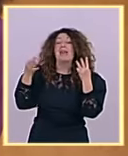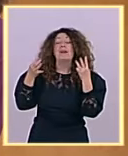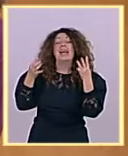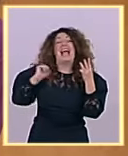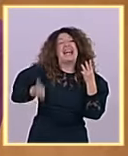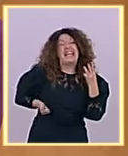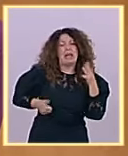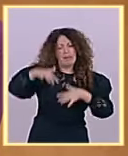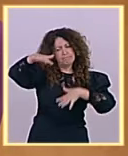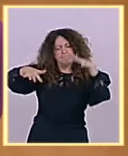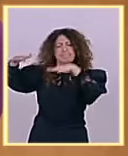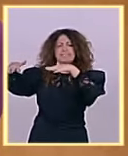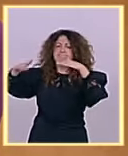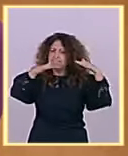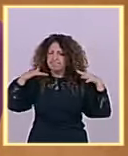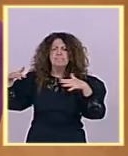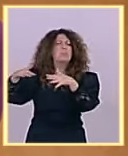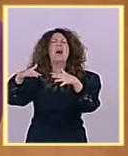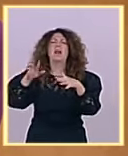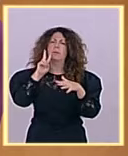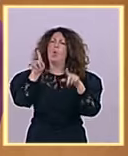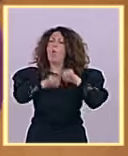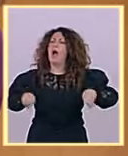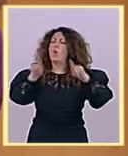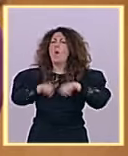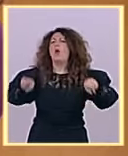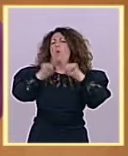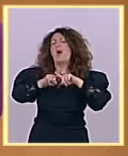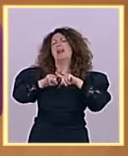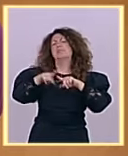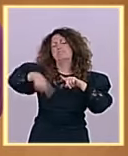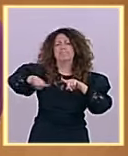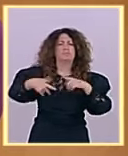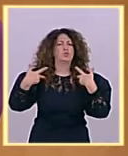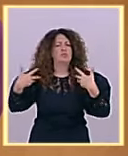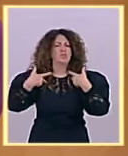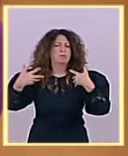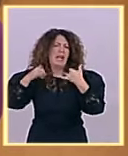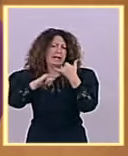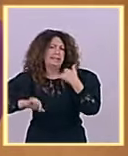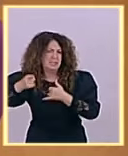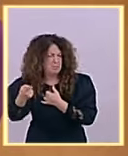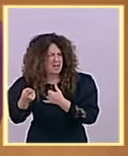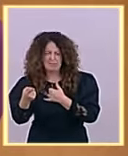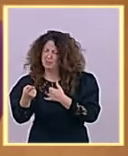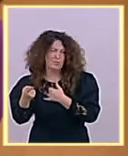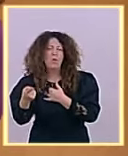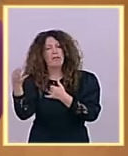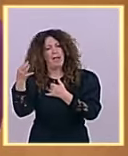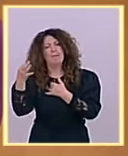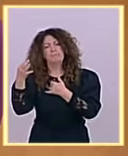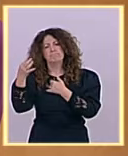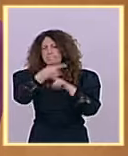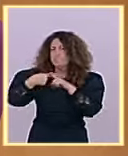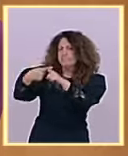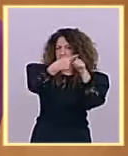paguen las consecuencias de la crisis y por tanto para que se practiquen políticas de justicia social que lideremos en Europa con la ejecución